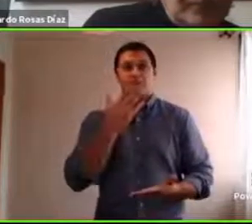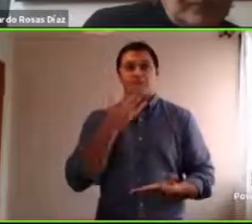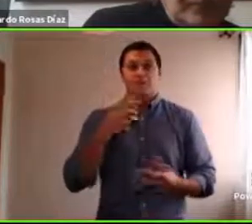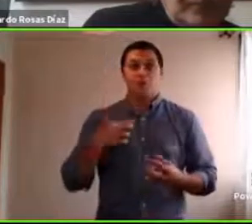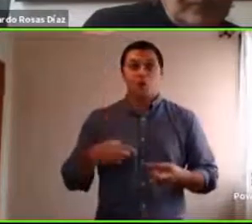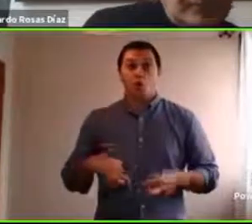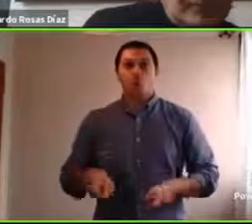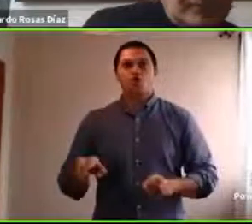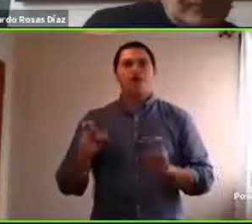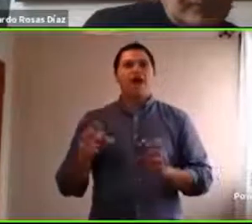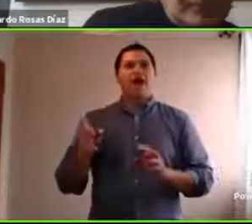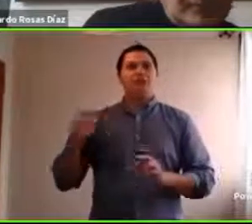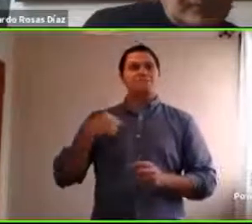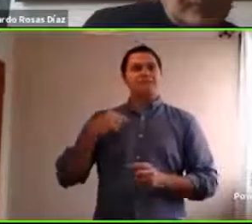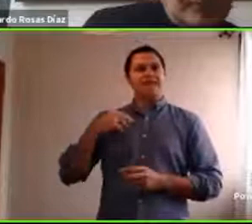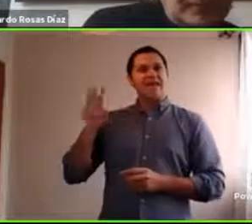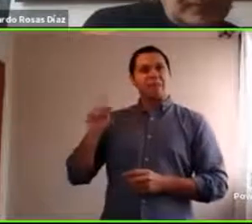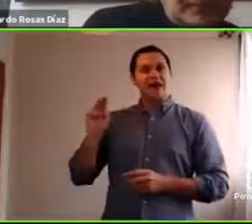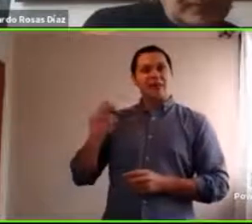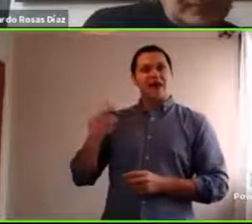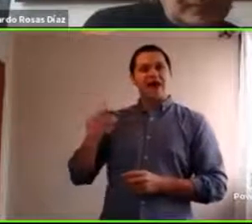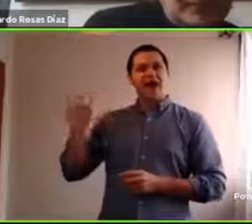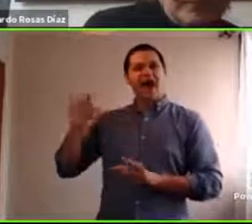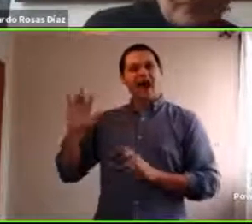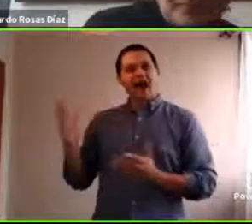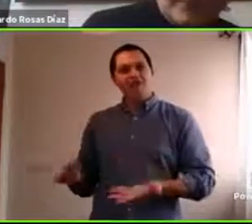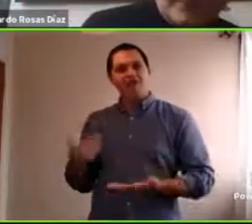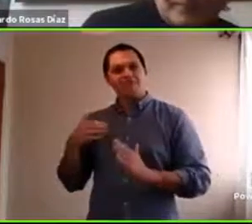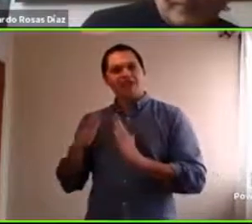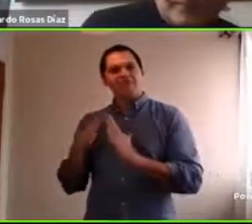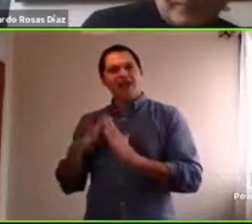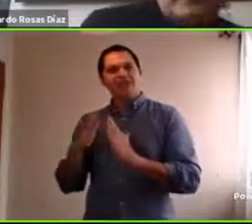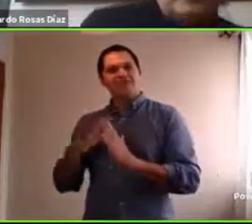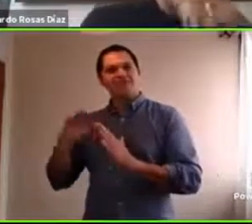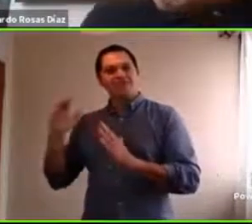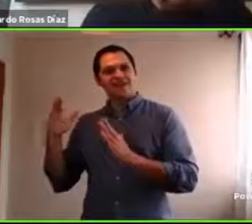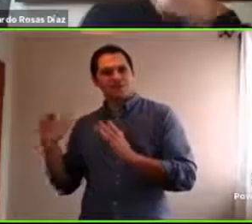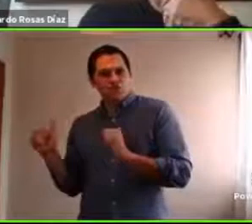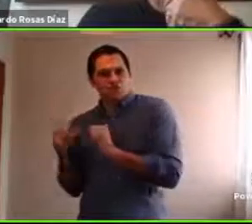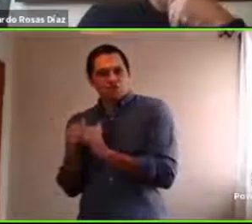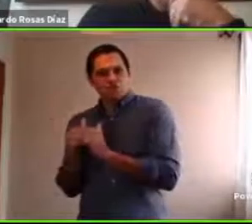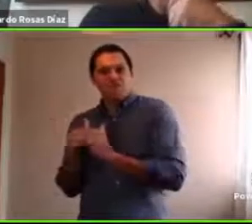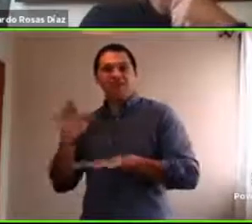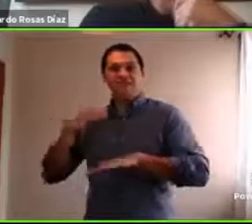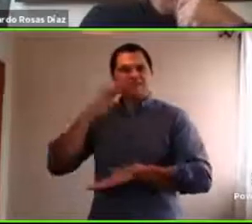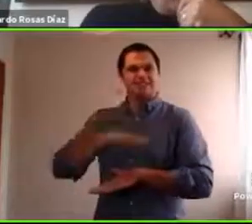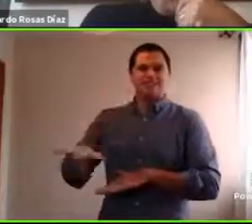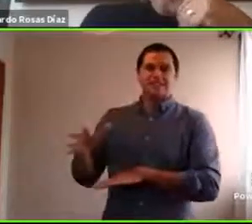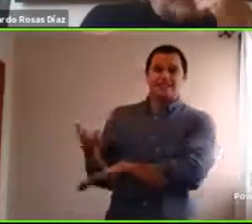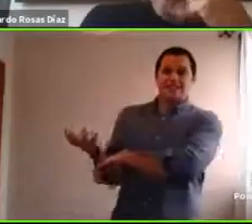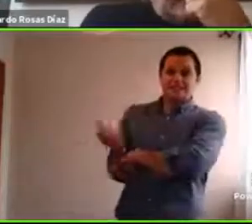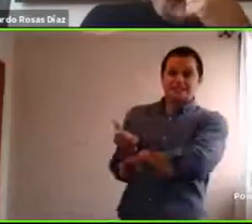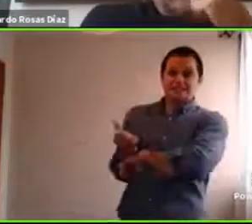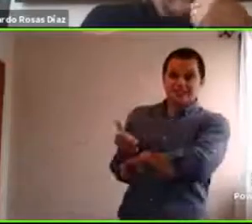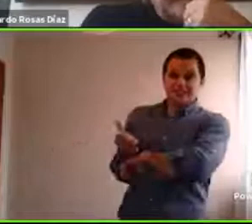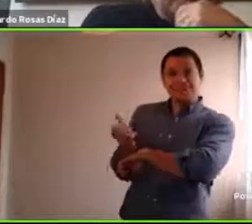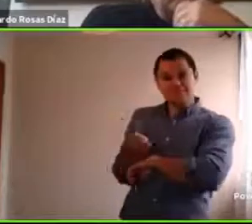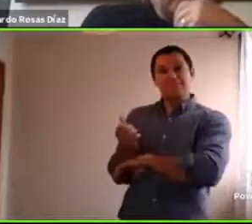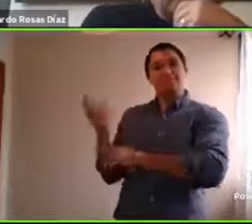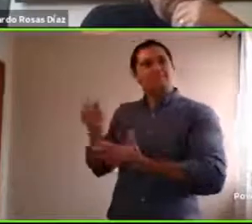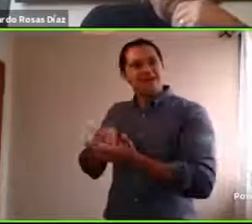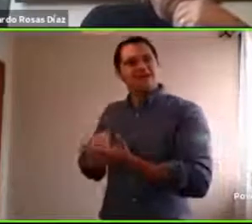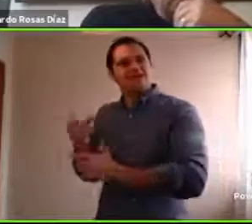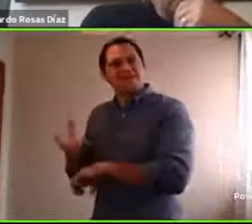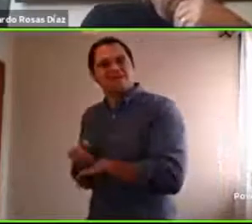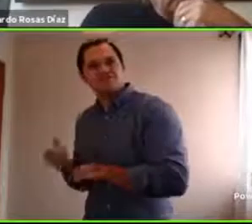físicamente ¿no? entonces quizás se pone aún más demandante bueno, estos son los acuerdos que hay que explicitar y esta también